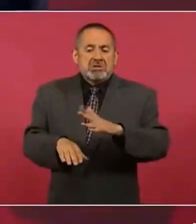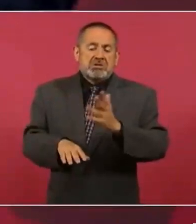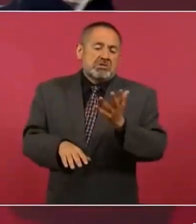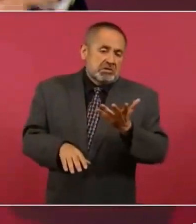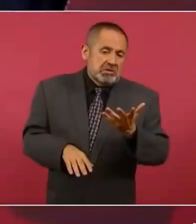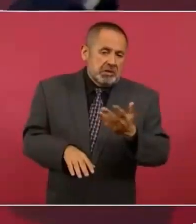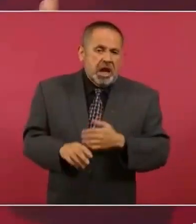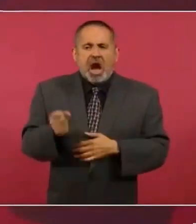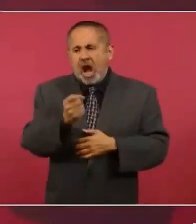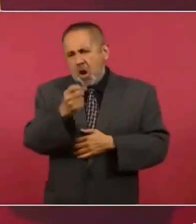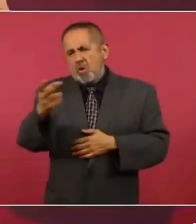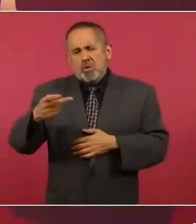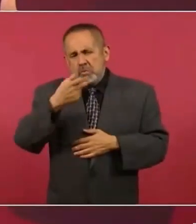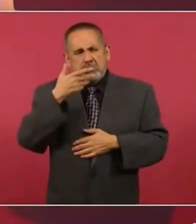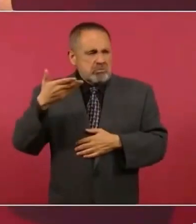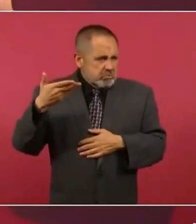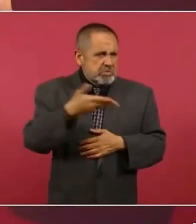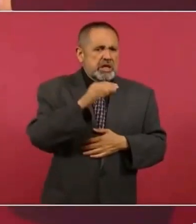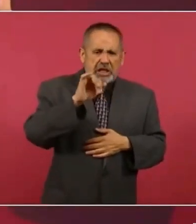pidiendo juicio.